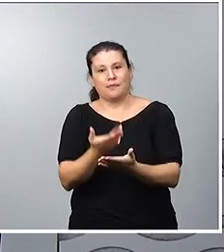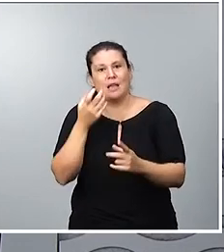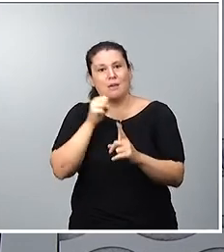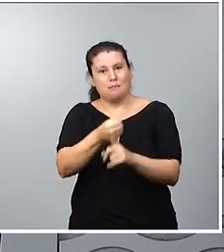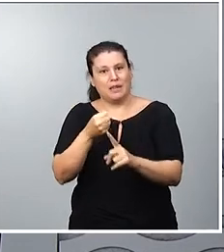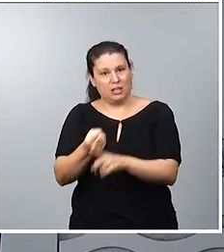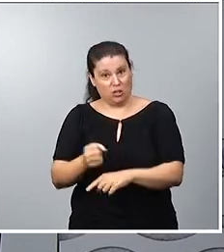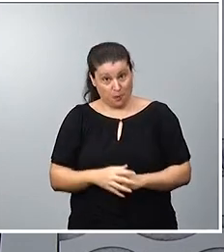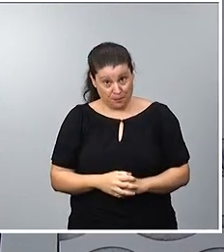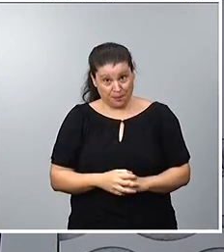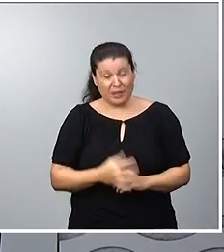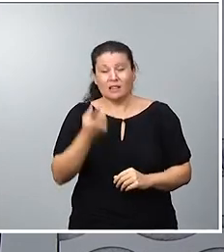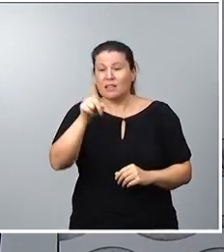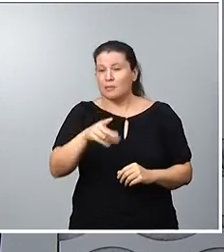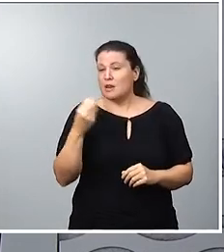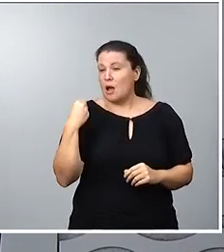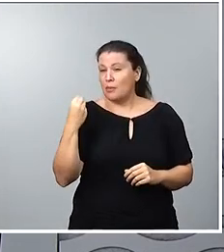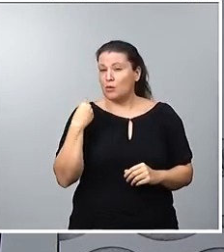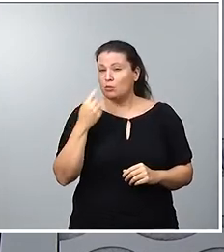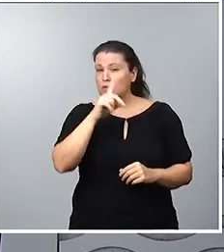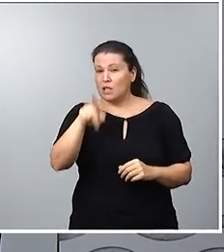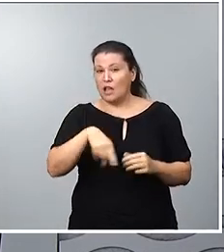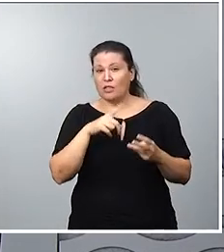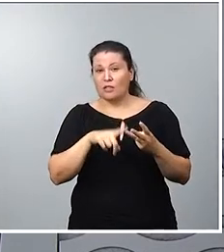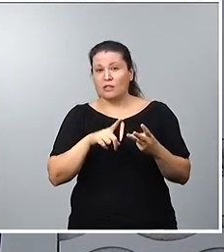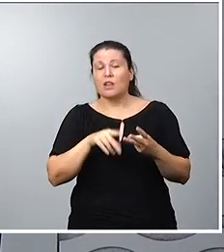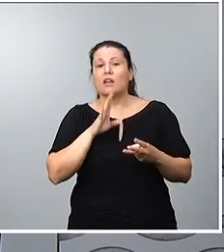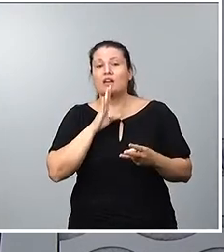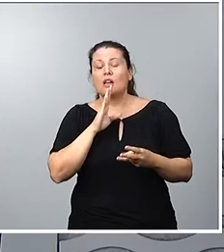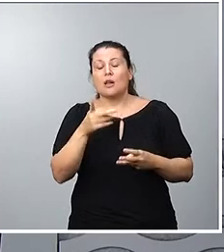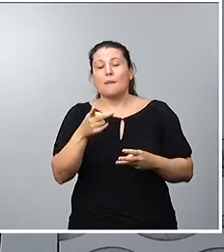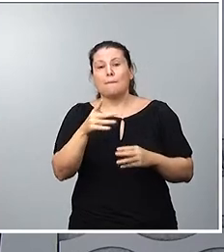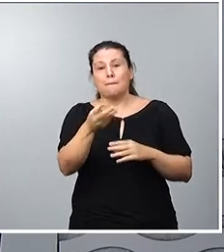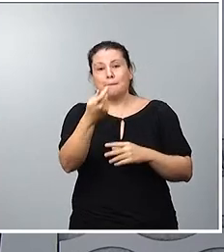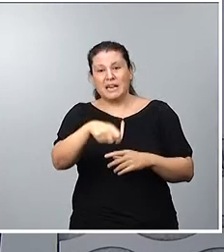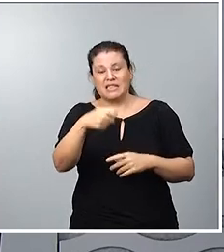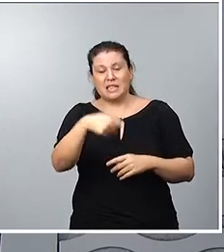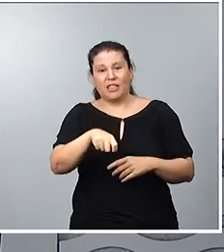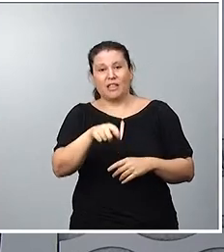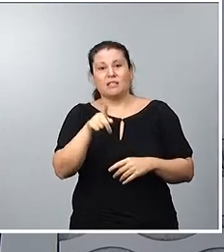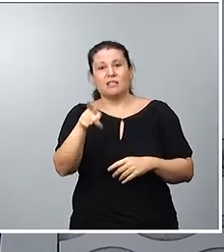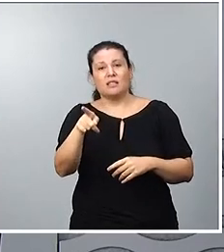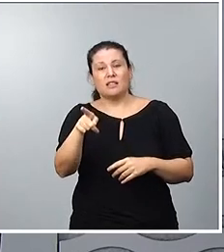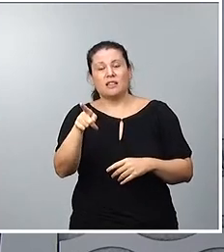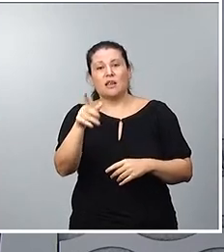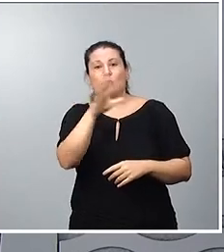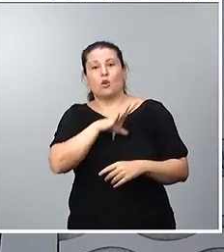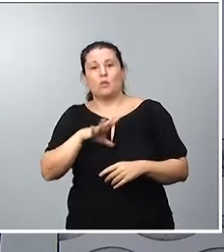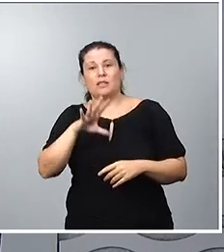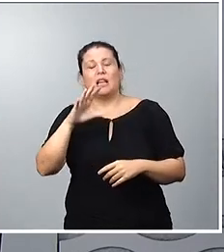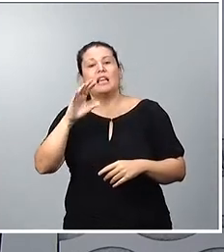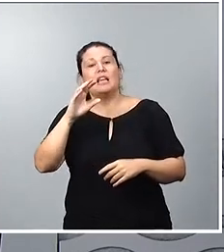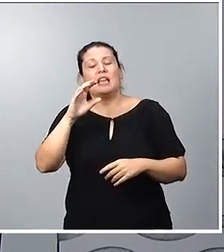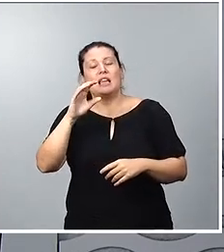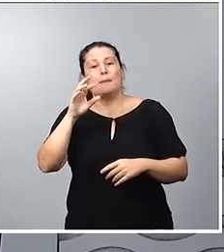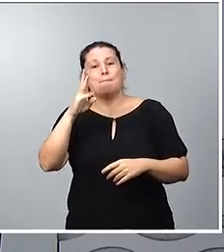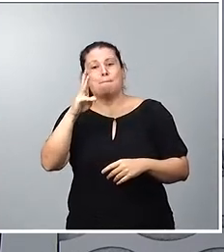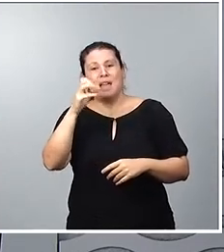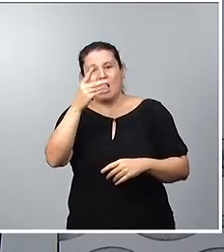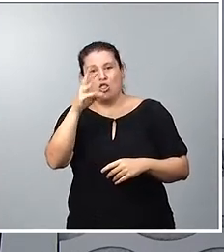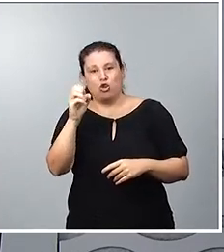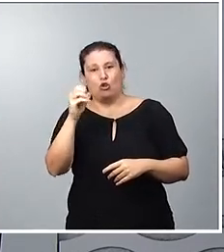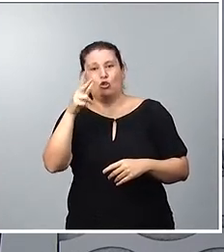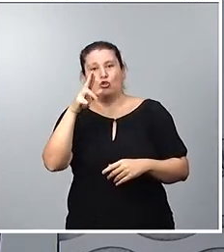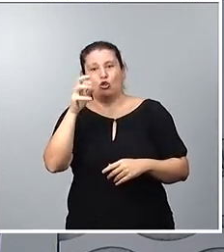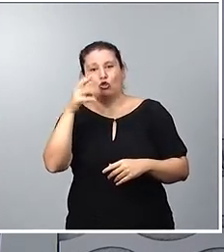recuerdo mal, si el presidente interino, Pedro Rocha, nos incomoda o no nos incomoda. Mire, a mí me